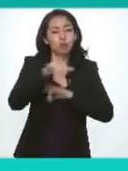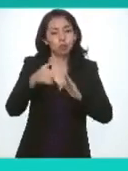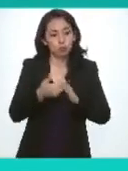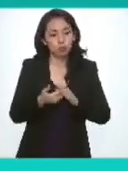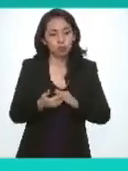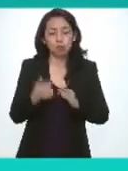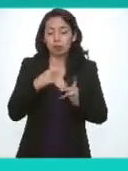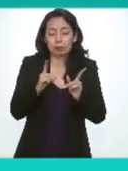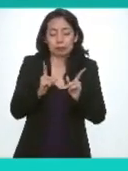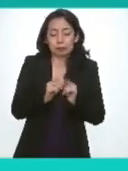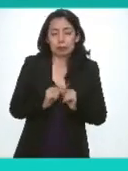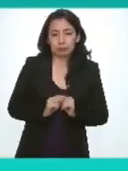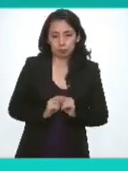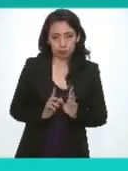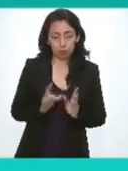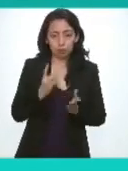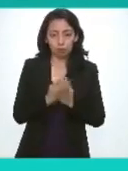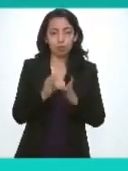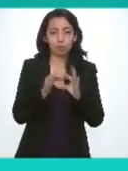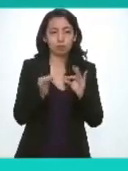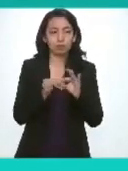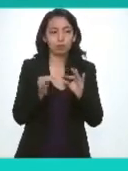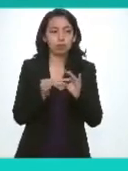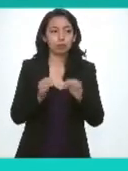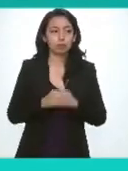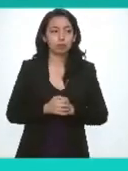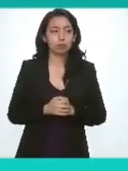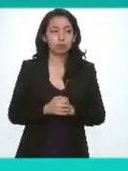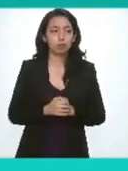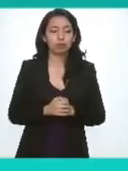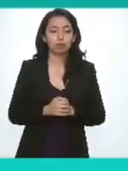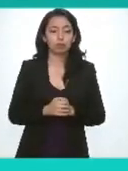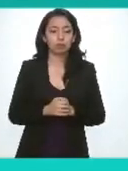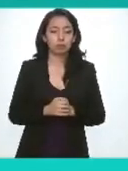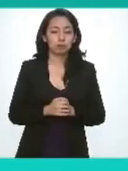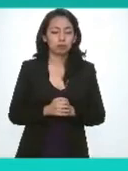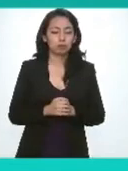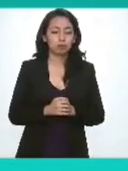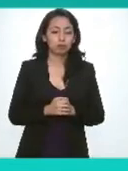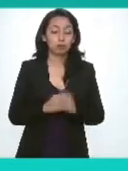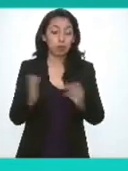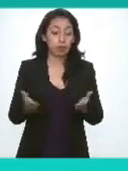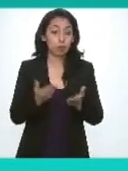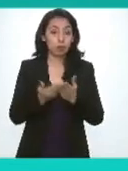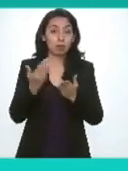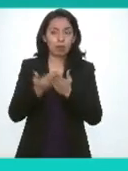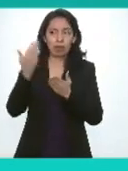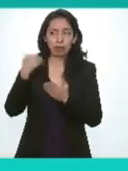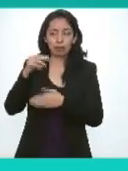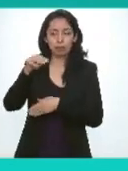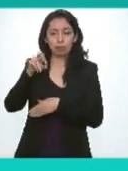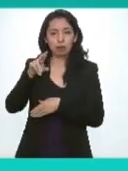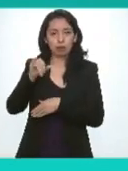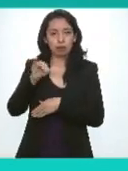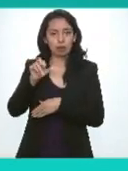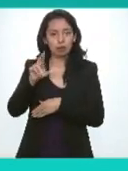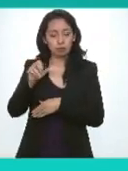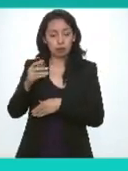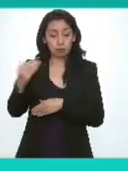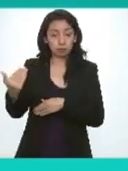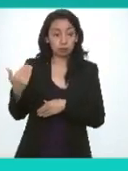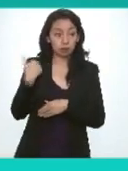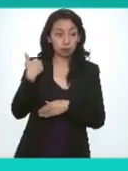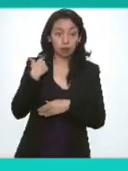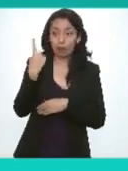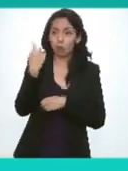pues seré muy breve nada más comentar pues que esta propuesta que nos hizo llegar María y Carmen hace poco más de un año ya o alrededor de un